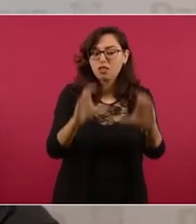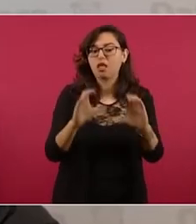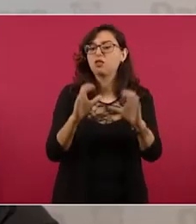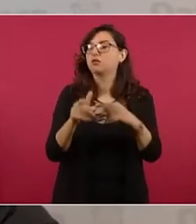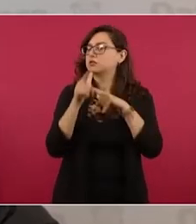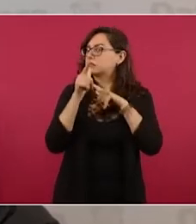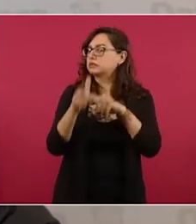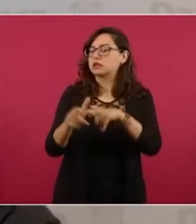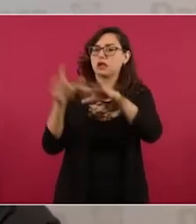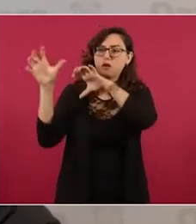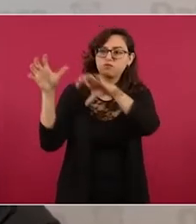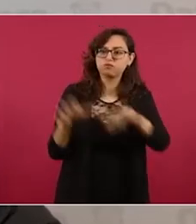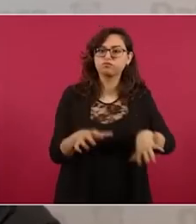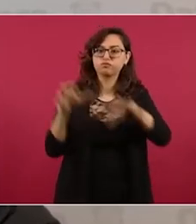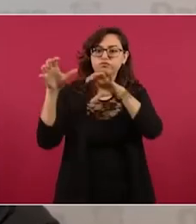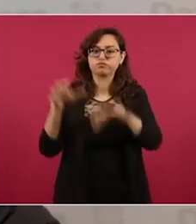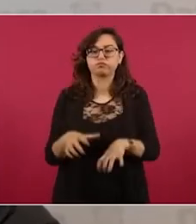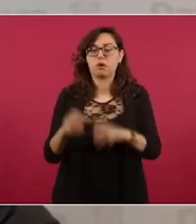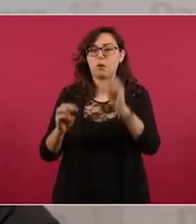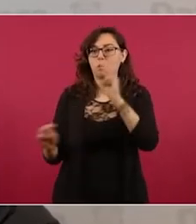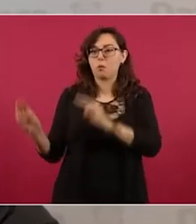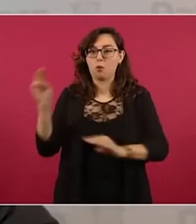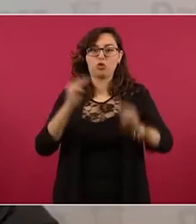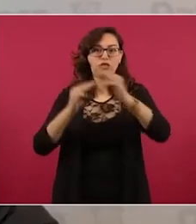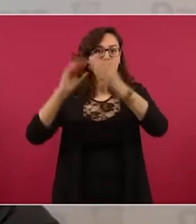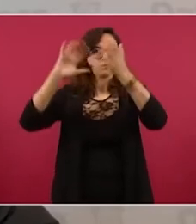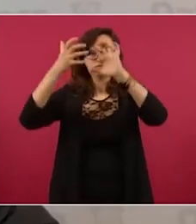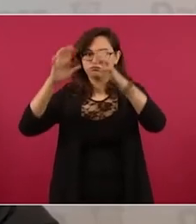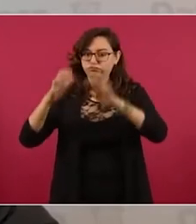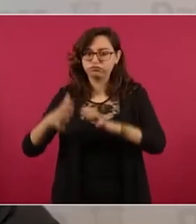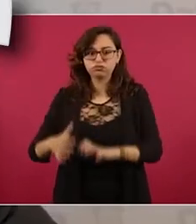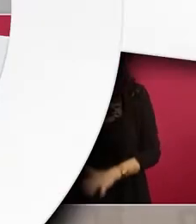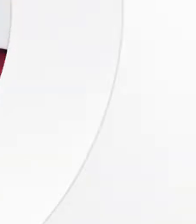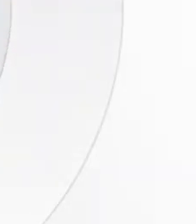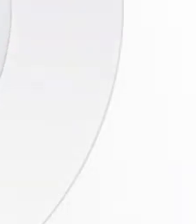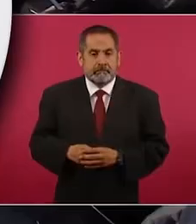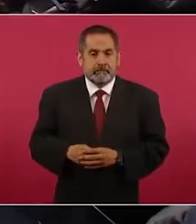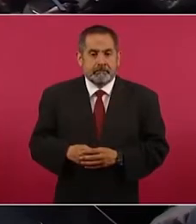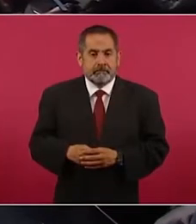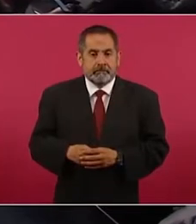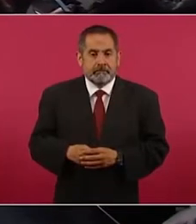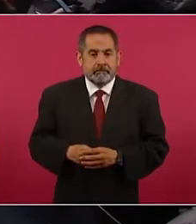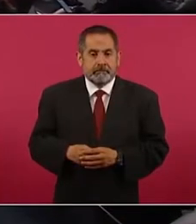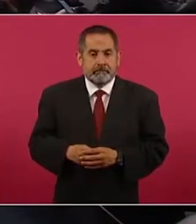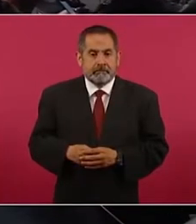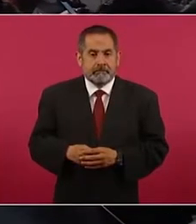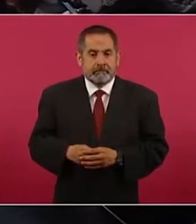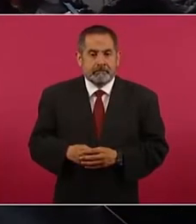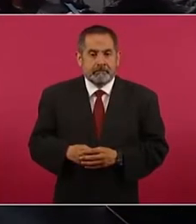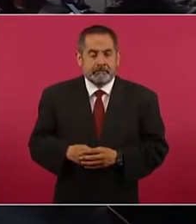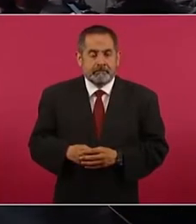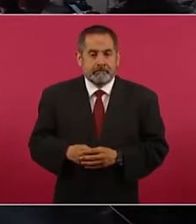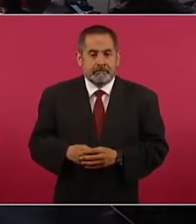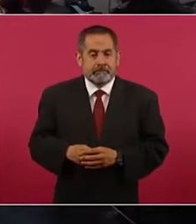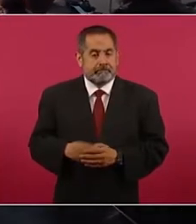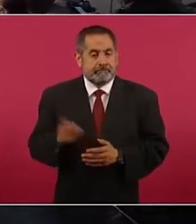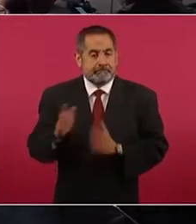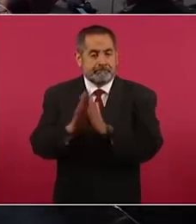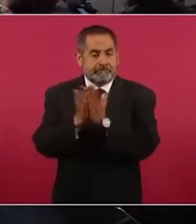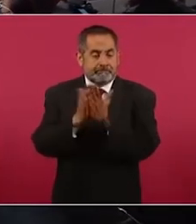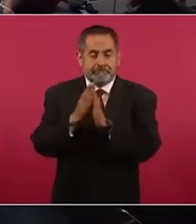alta de deslaves y también de ciertos desbordamientos. Ya debe de estar